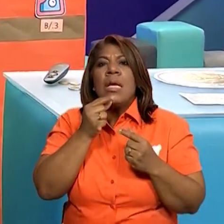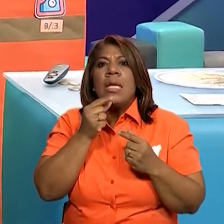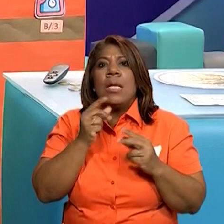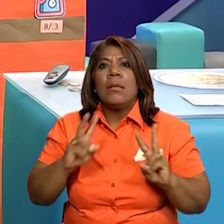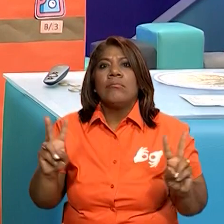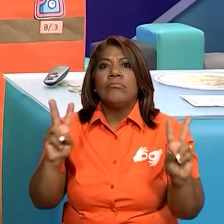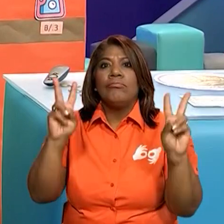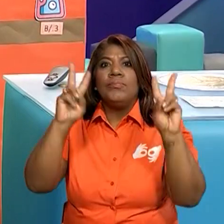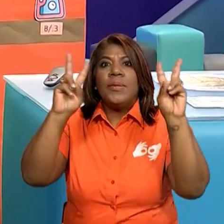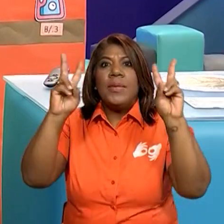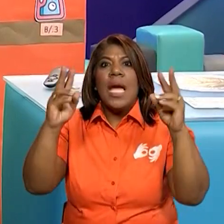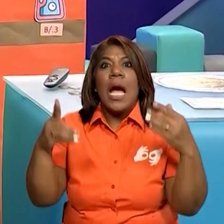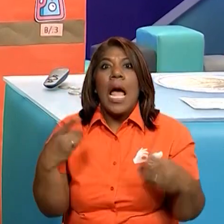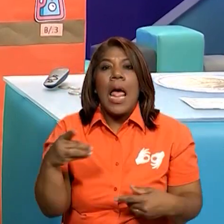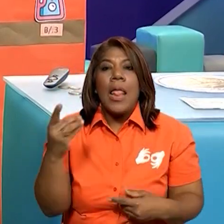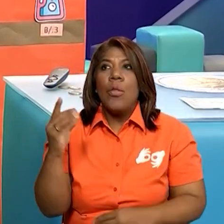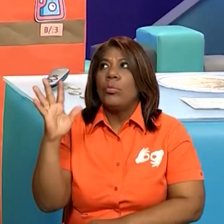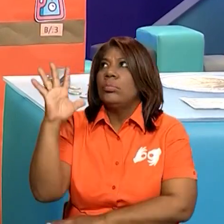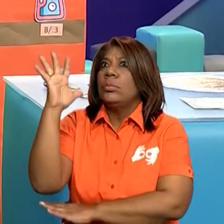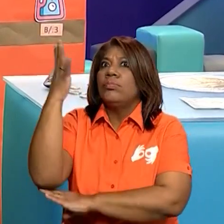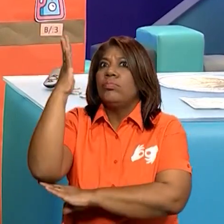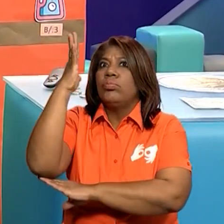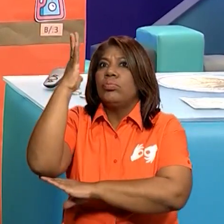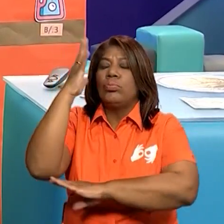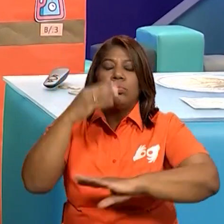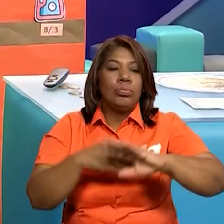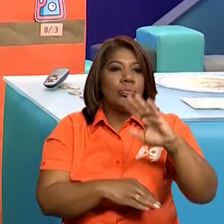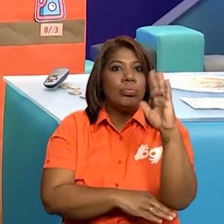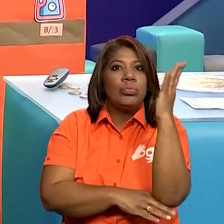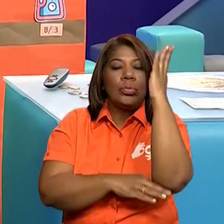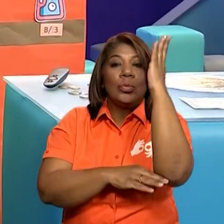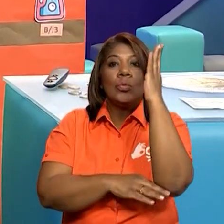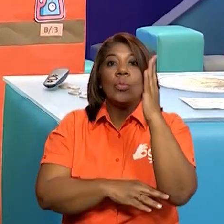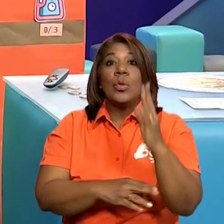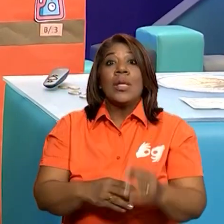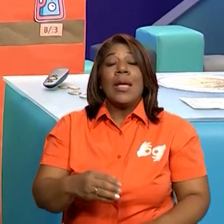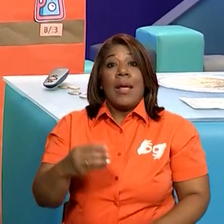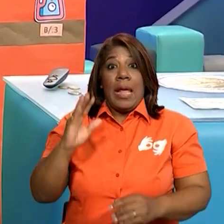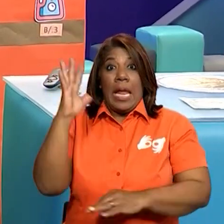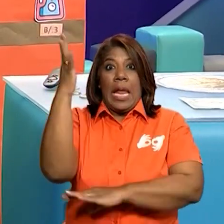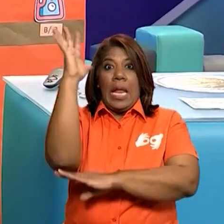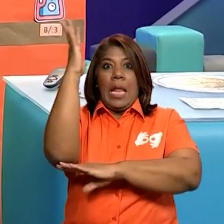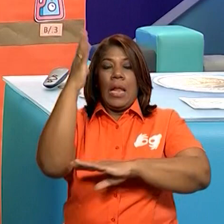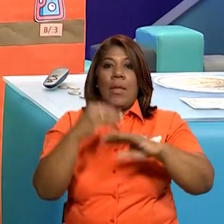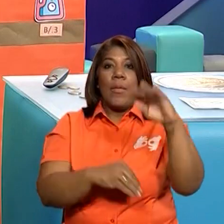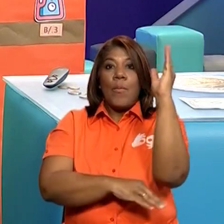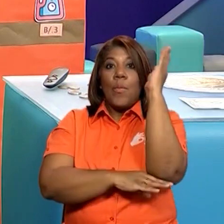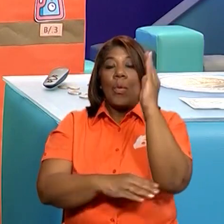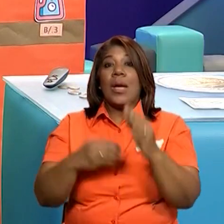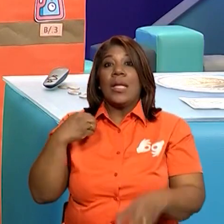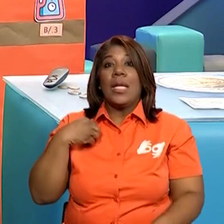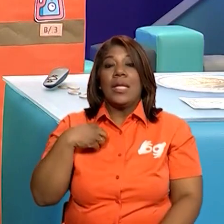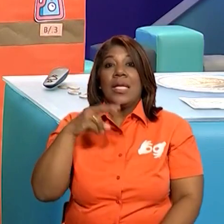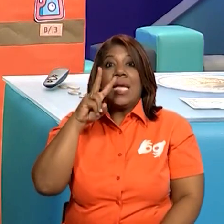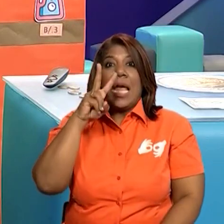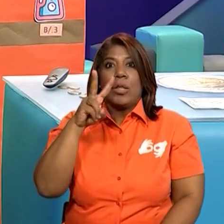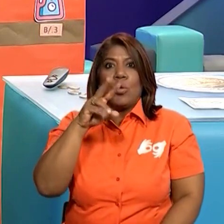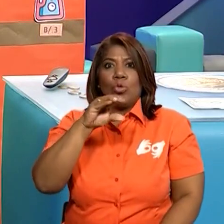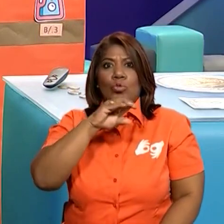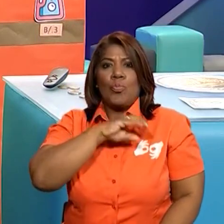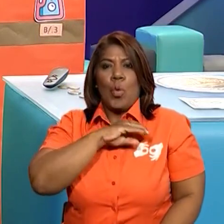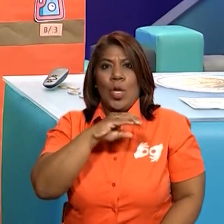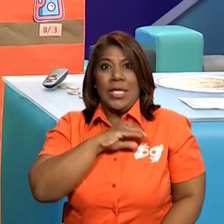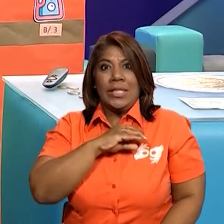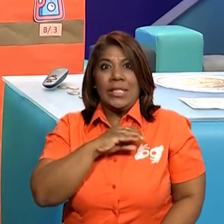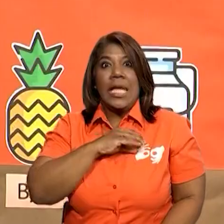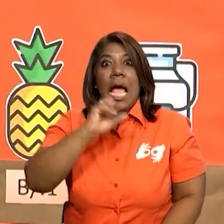Bueno, eran la liebre y el ratón. Aquí tenemos a estos personajes. El ratón, que